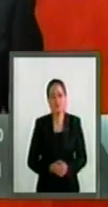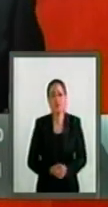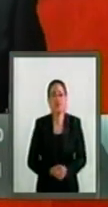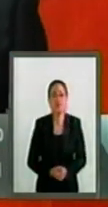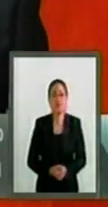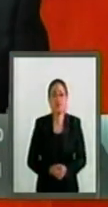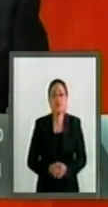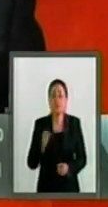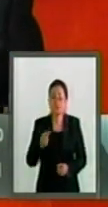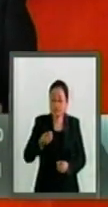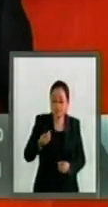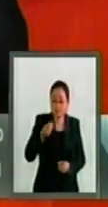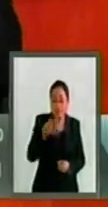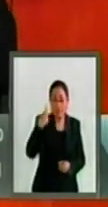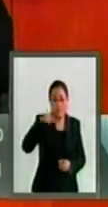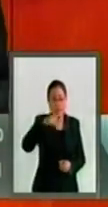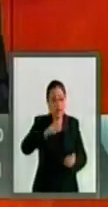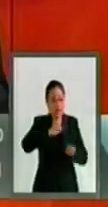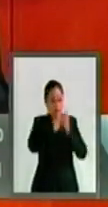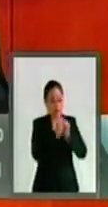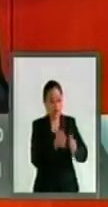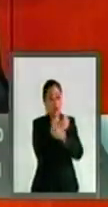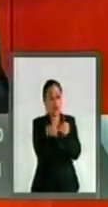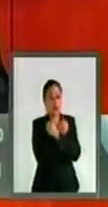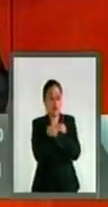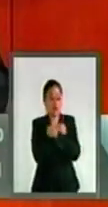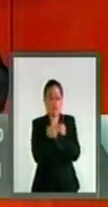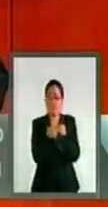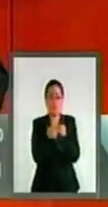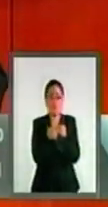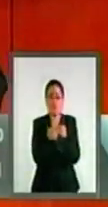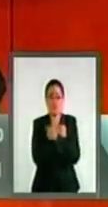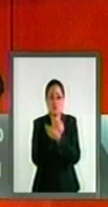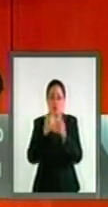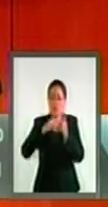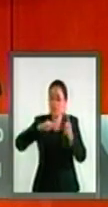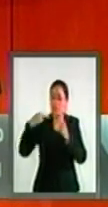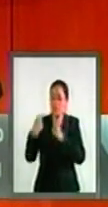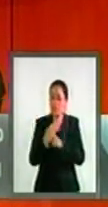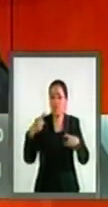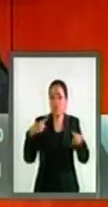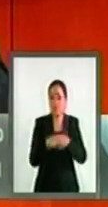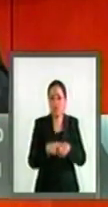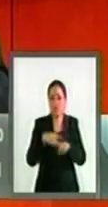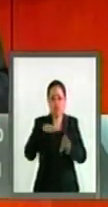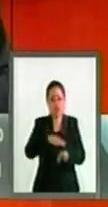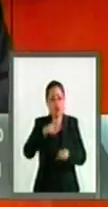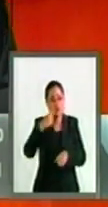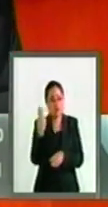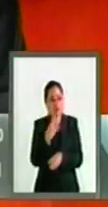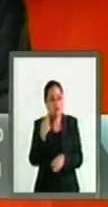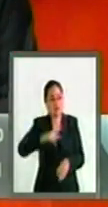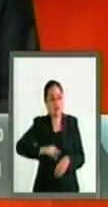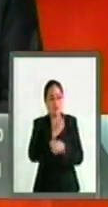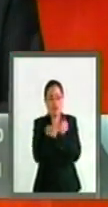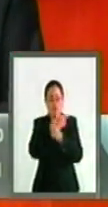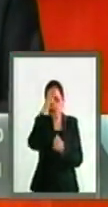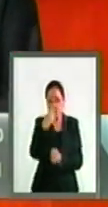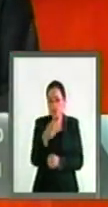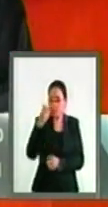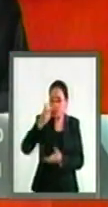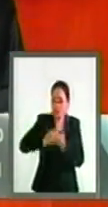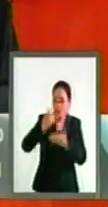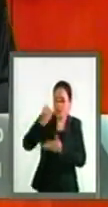aportar algún elemento de transformación educativa es contrario a los objetivos y necesidades de la educación mexicana. Es un proyecto